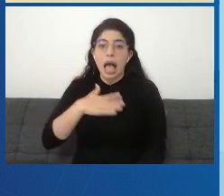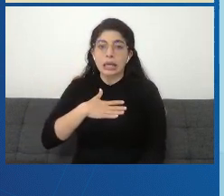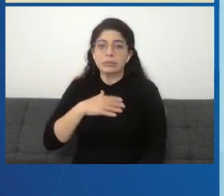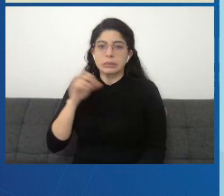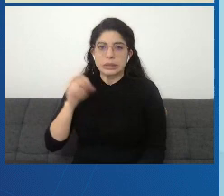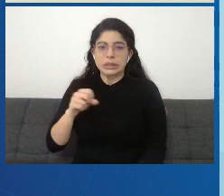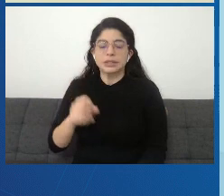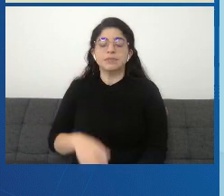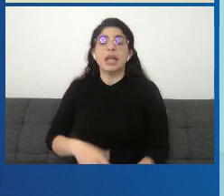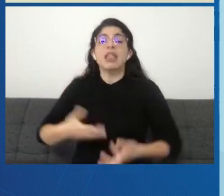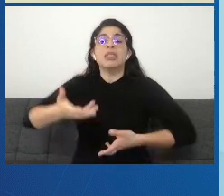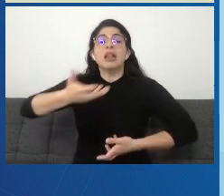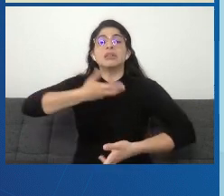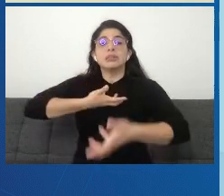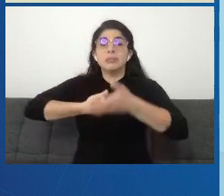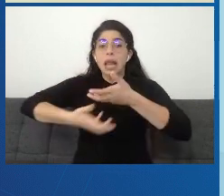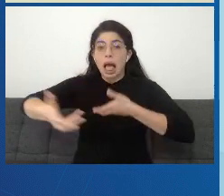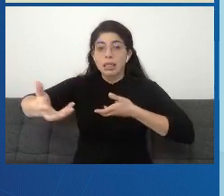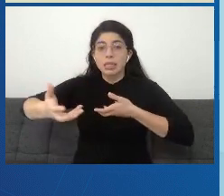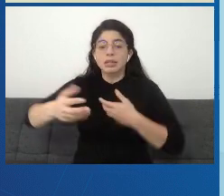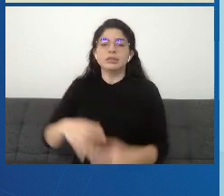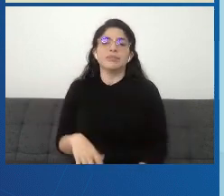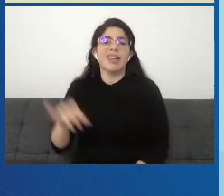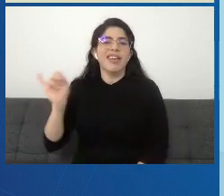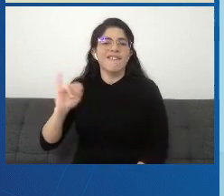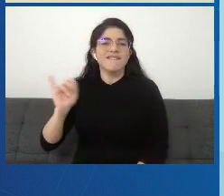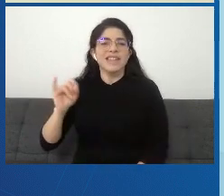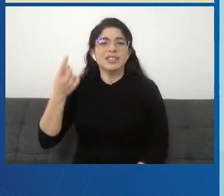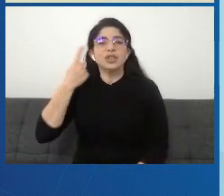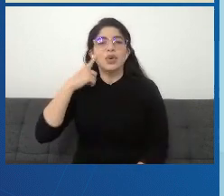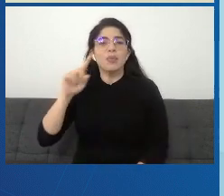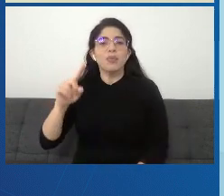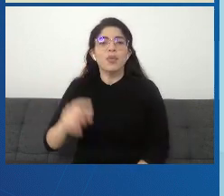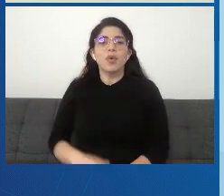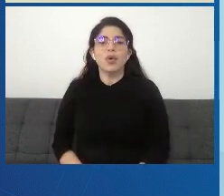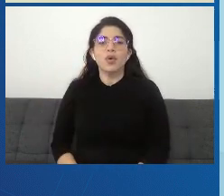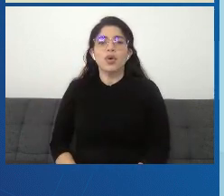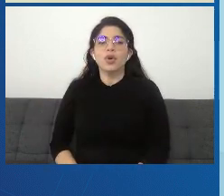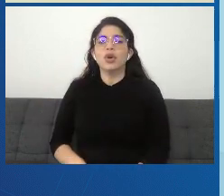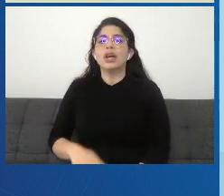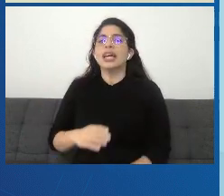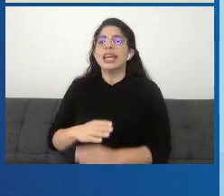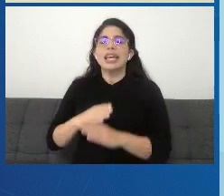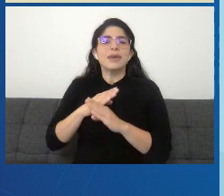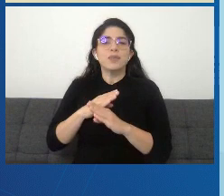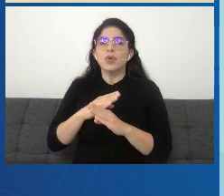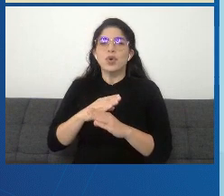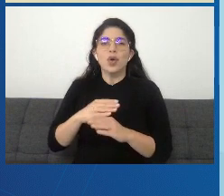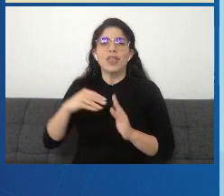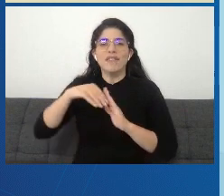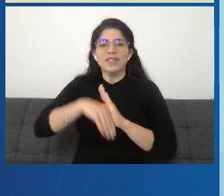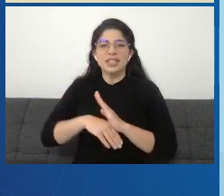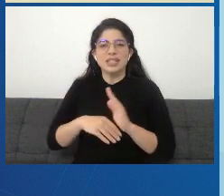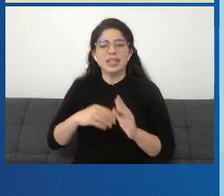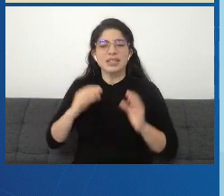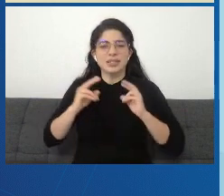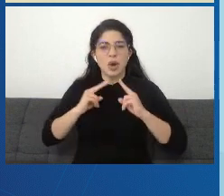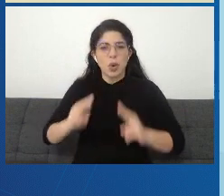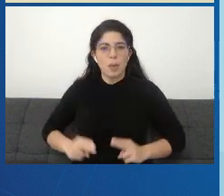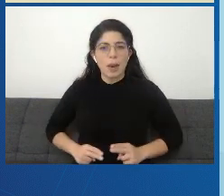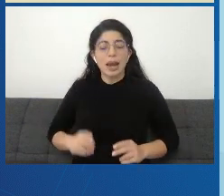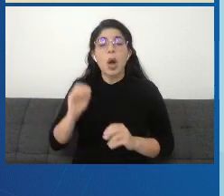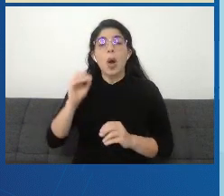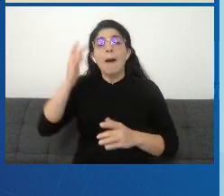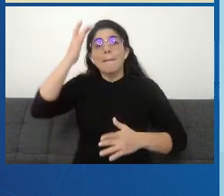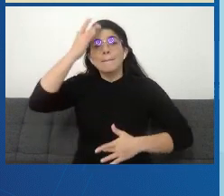trasplantes, infección por el virus de inmunodeficiencia humana, pacientes con defectos primarios del